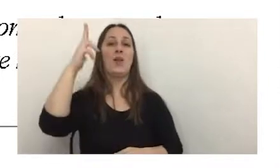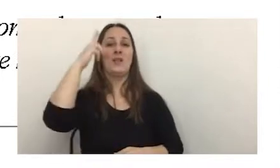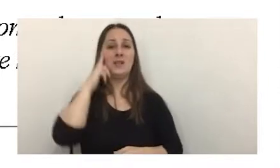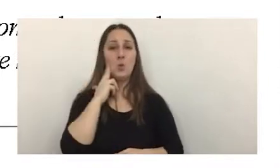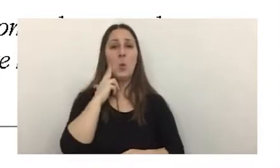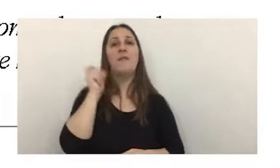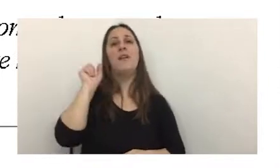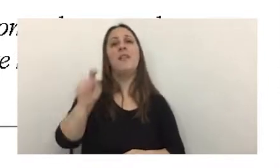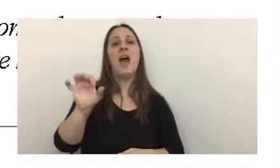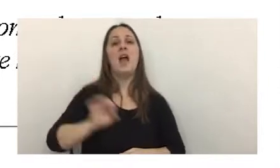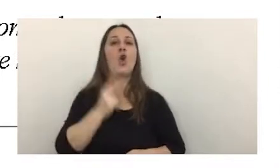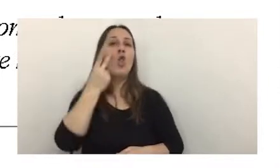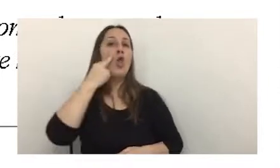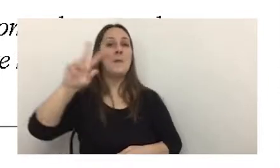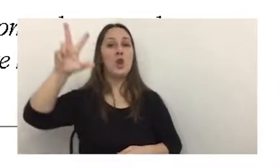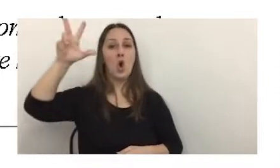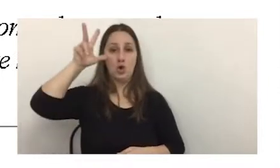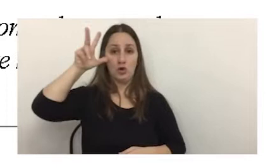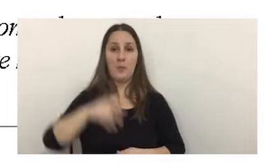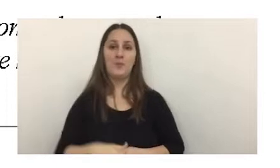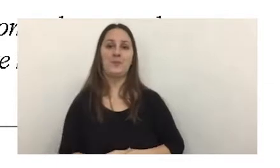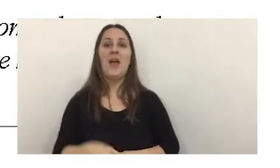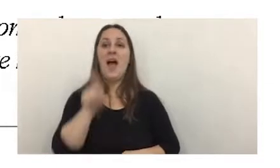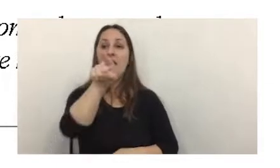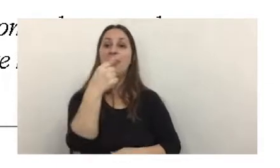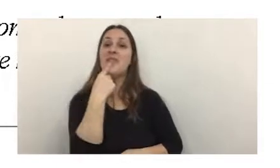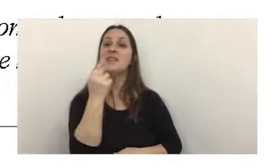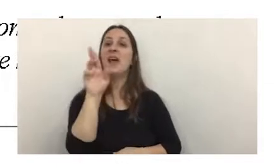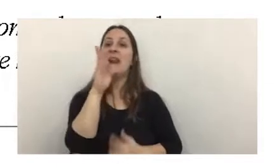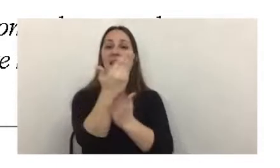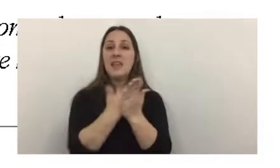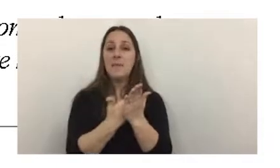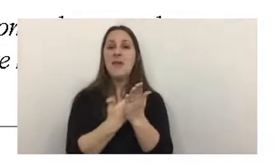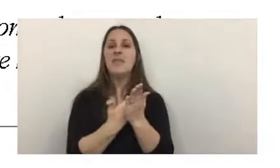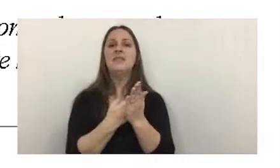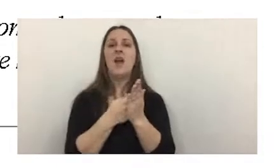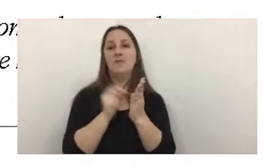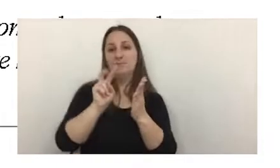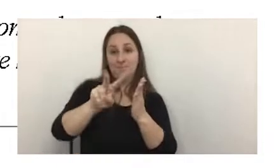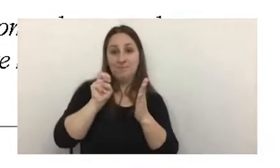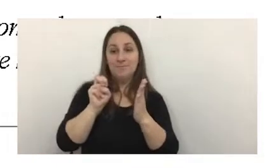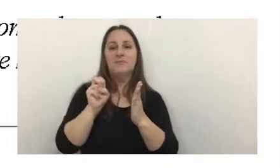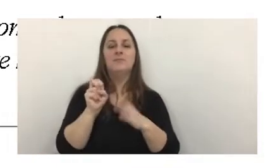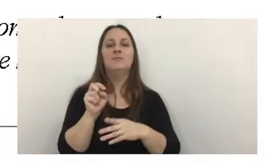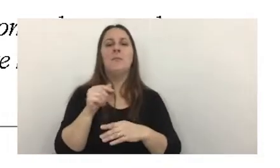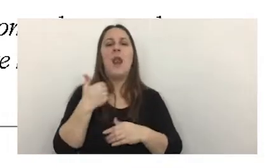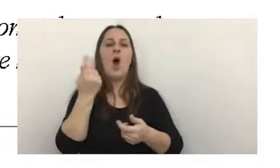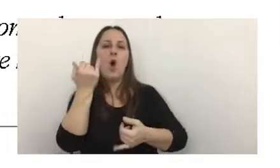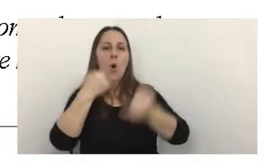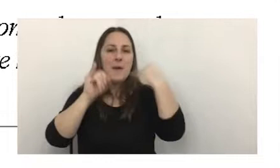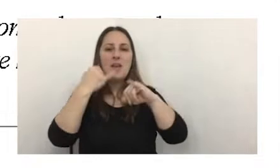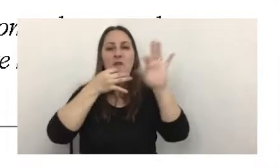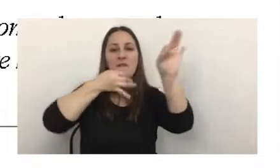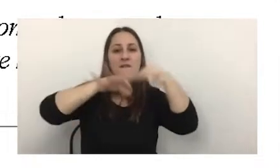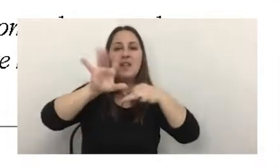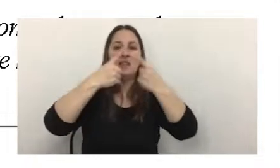del año 2008 que establece un régimen de percepción ante operaciones de